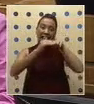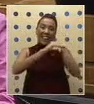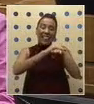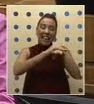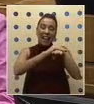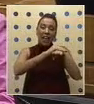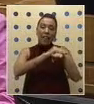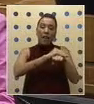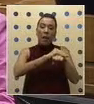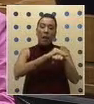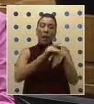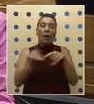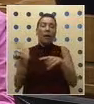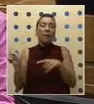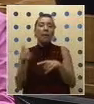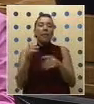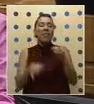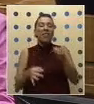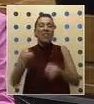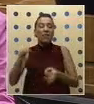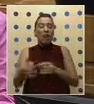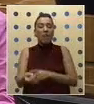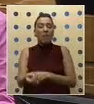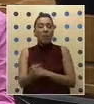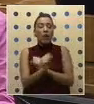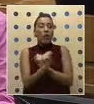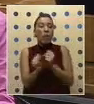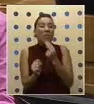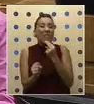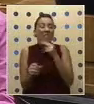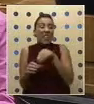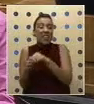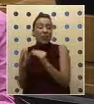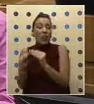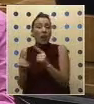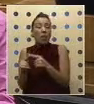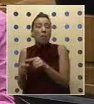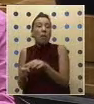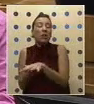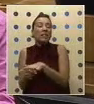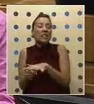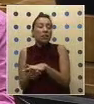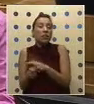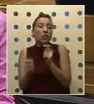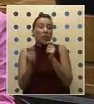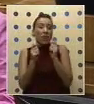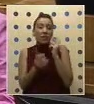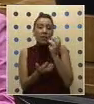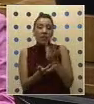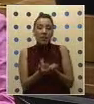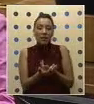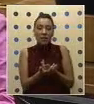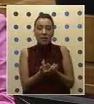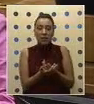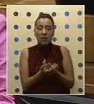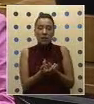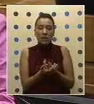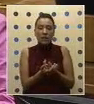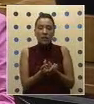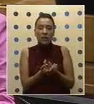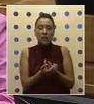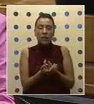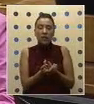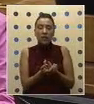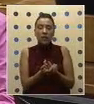por los tribunales de familia y que no pueden vivir en sus casas por las situaciones de vulnerabilidad que ellos tienen y que